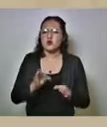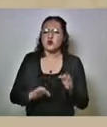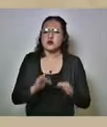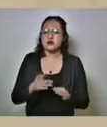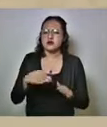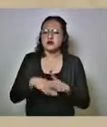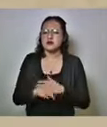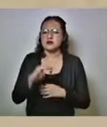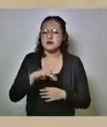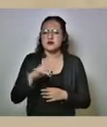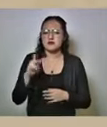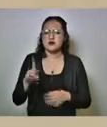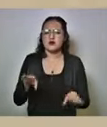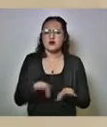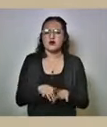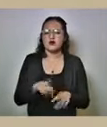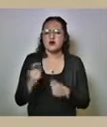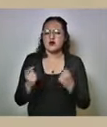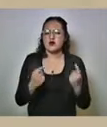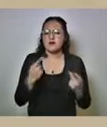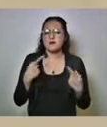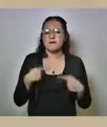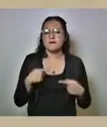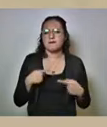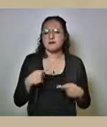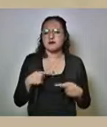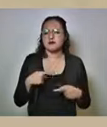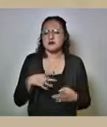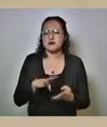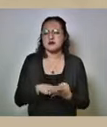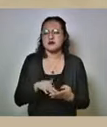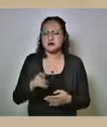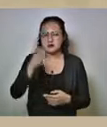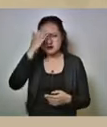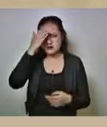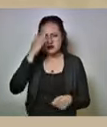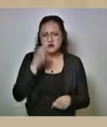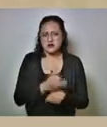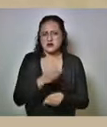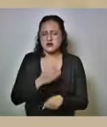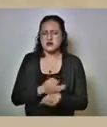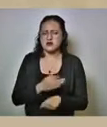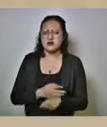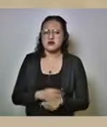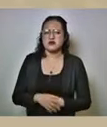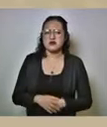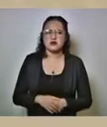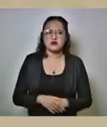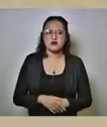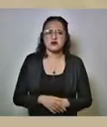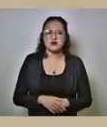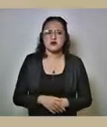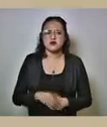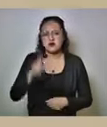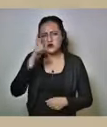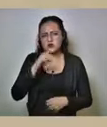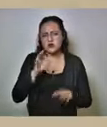con presuntos delincuentes hasta donde tengo conocimiento ya la consejería jurídica